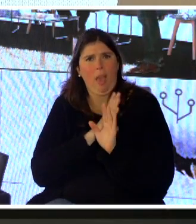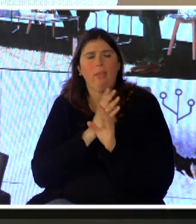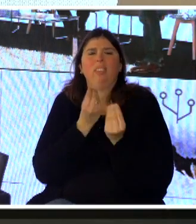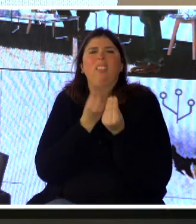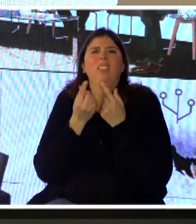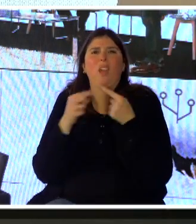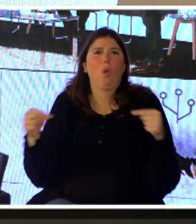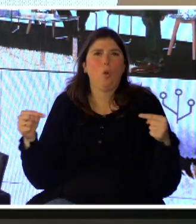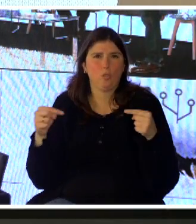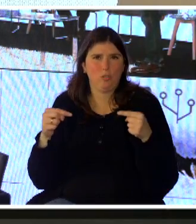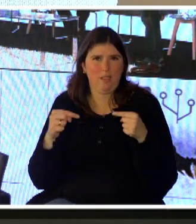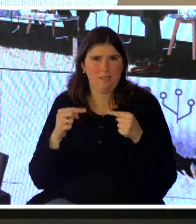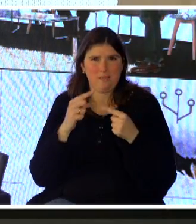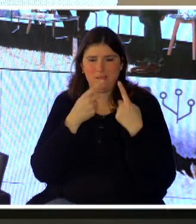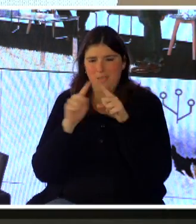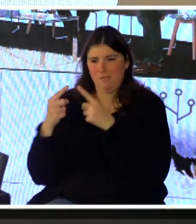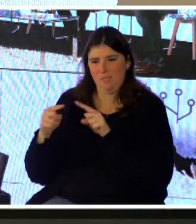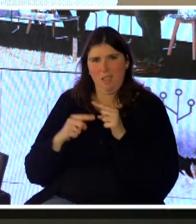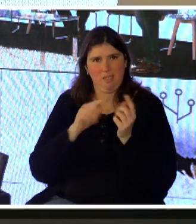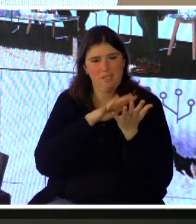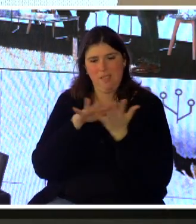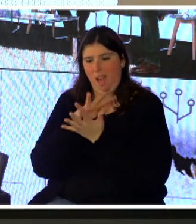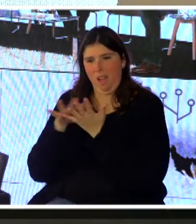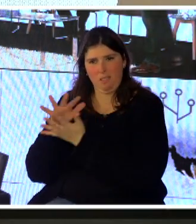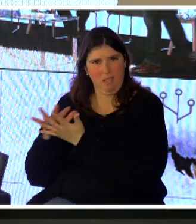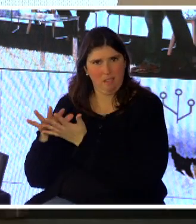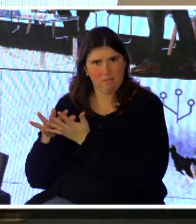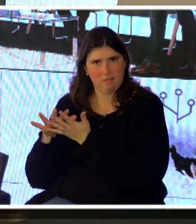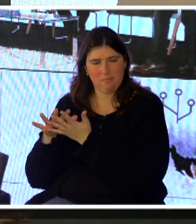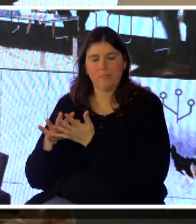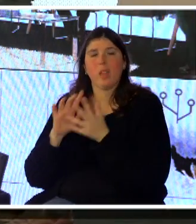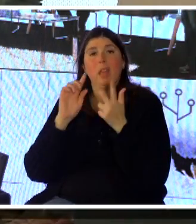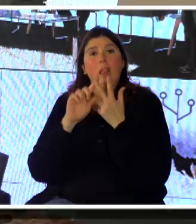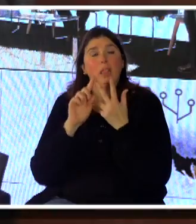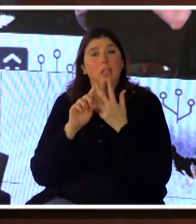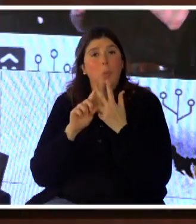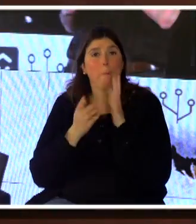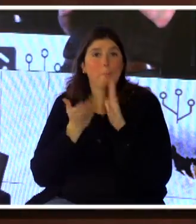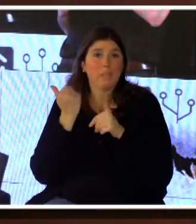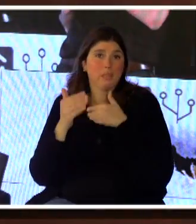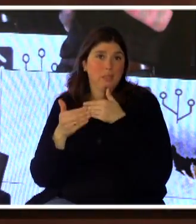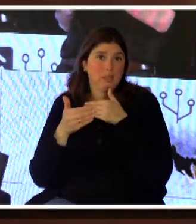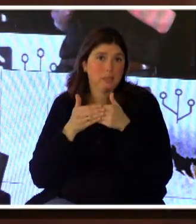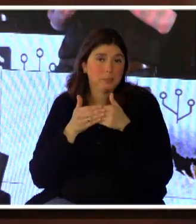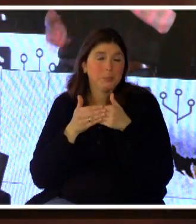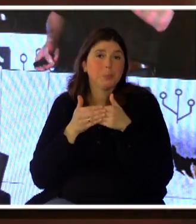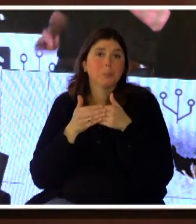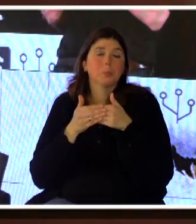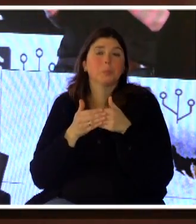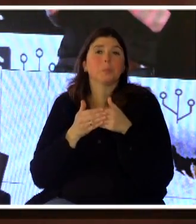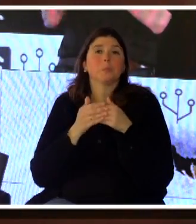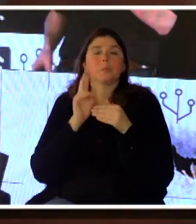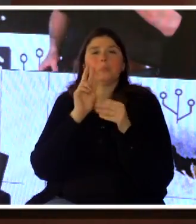se están usando en distintas áreas, aunque no sea de una forma tan sistemática. Y el tercer punto, ya más cercano a lo que es la parte